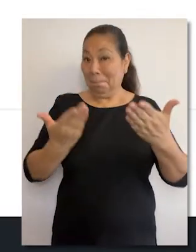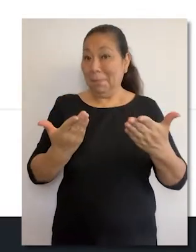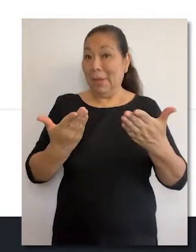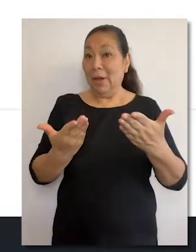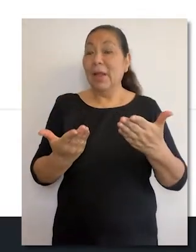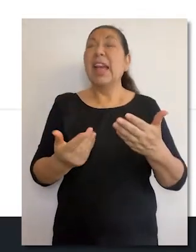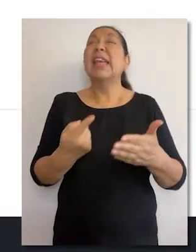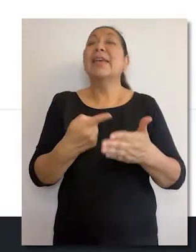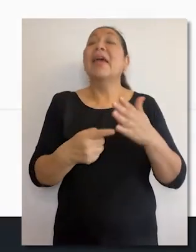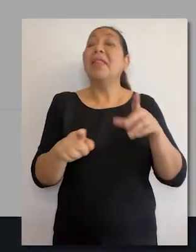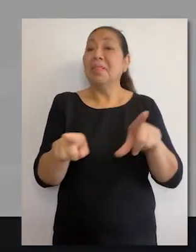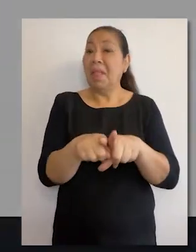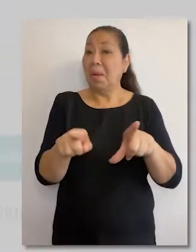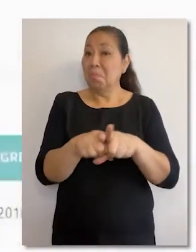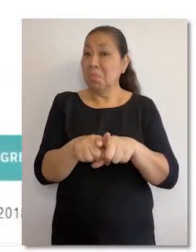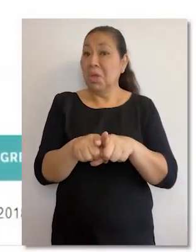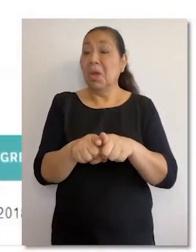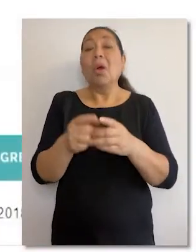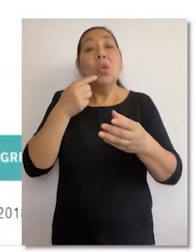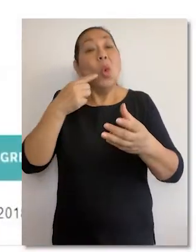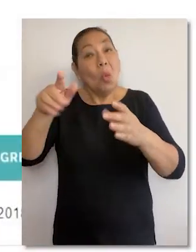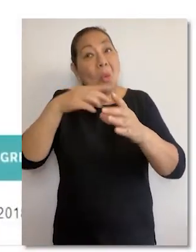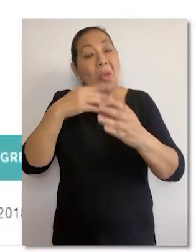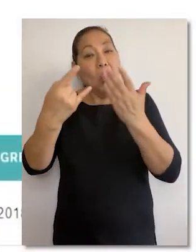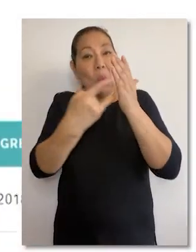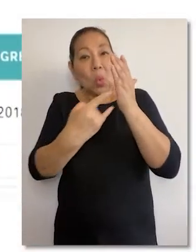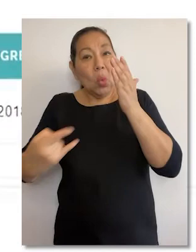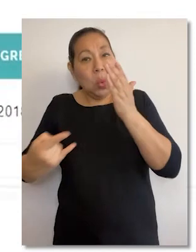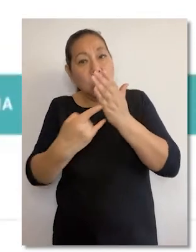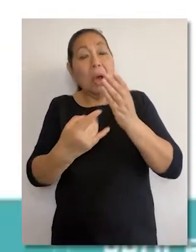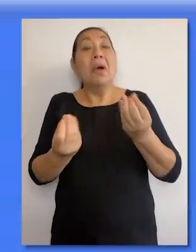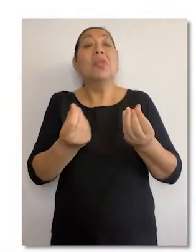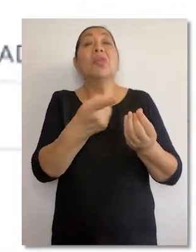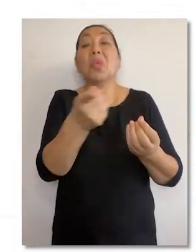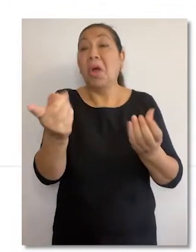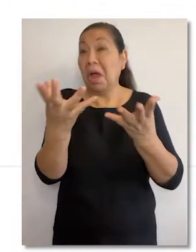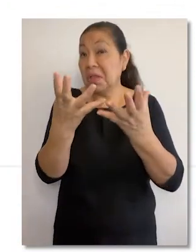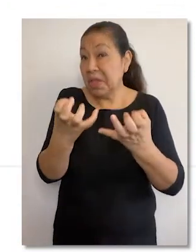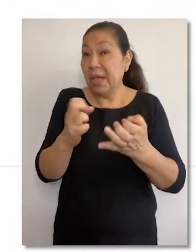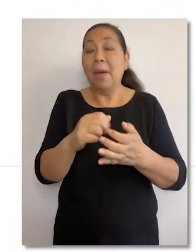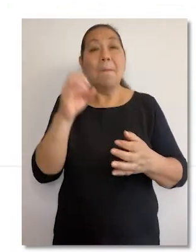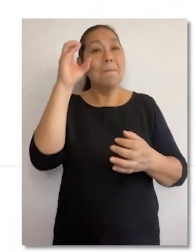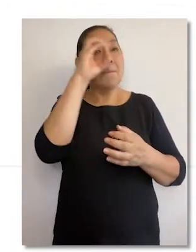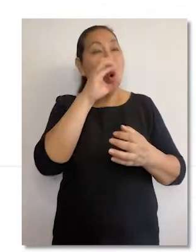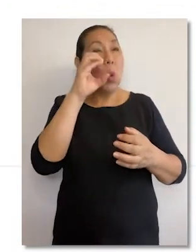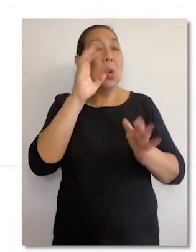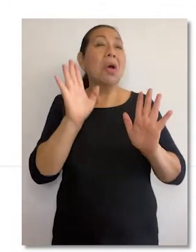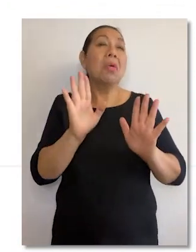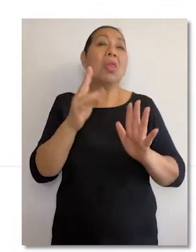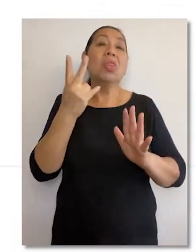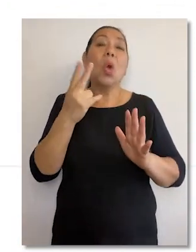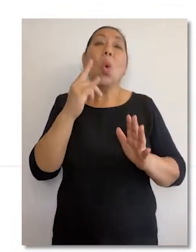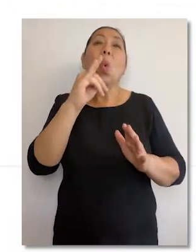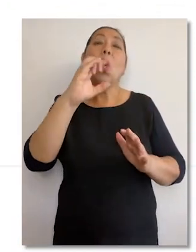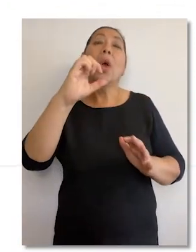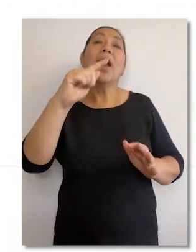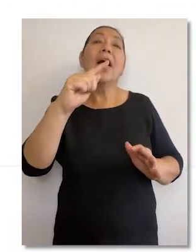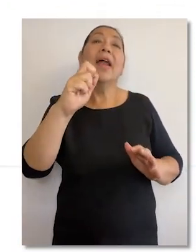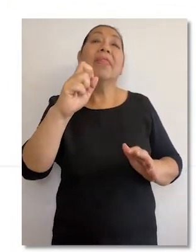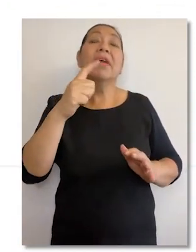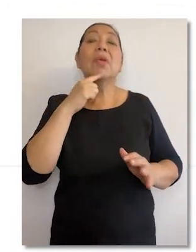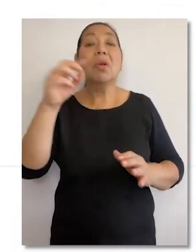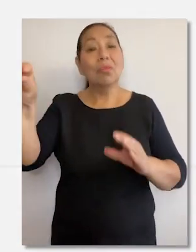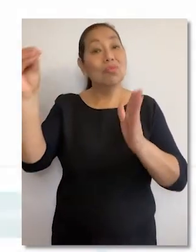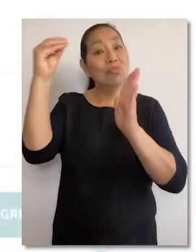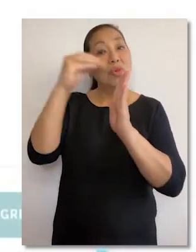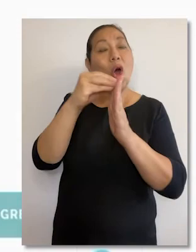de la referida causa, los cuales también podrán ser descargados. Por ejemplo, si quisiéramos buscar el caso de Óscar